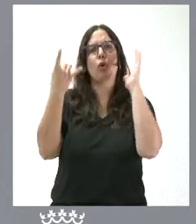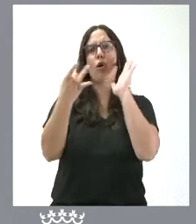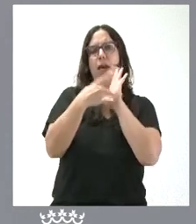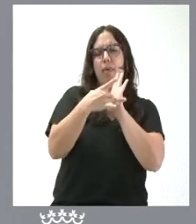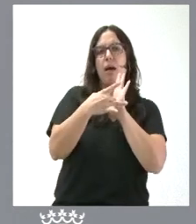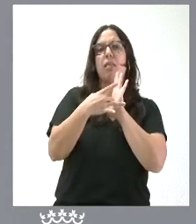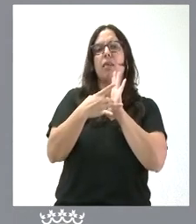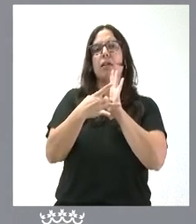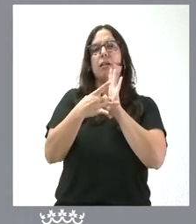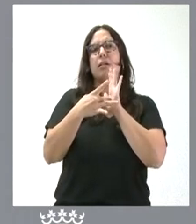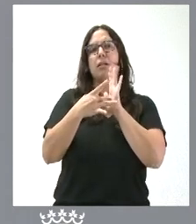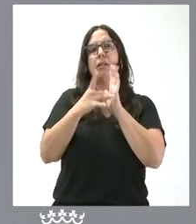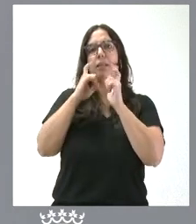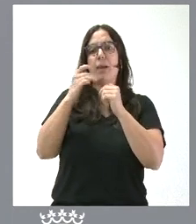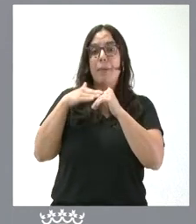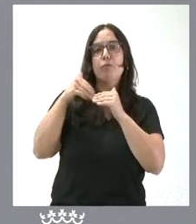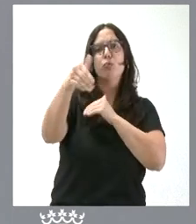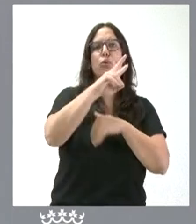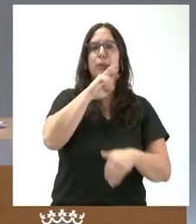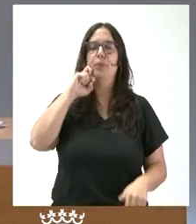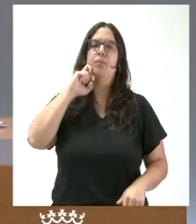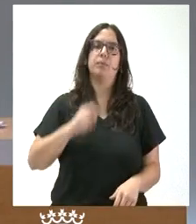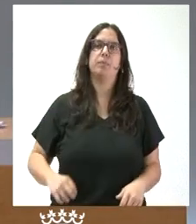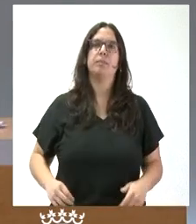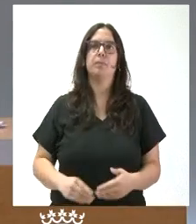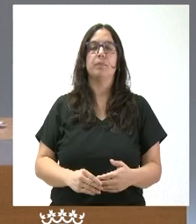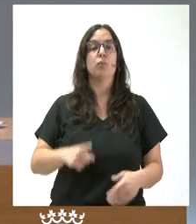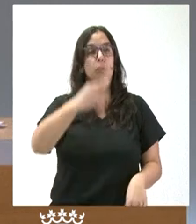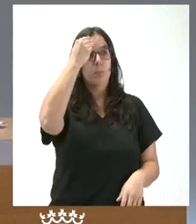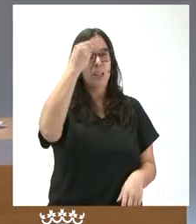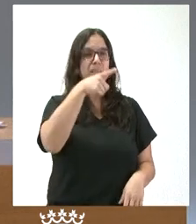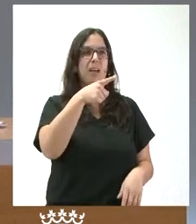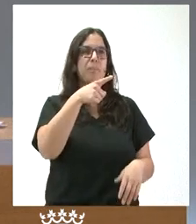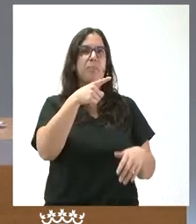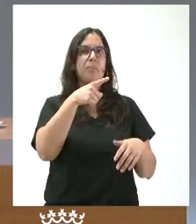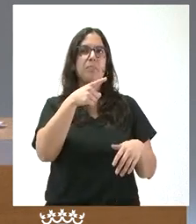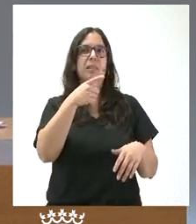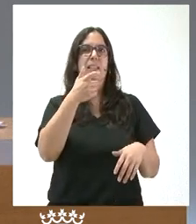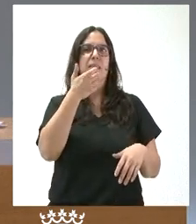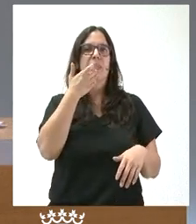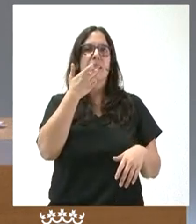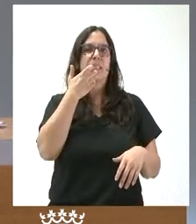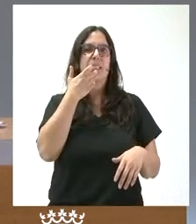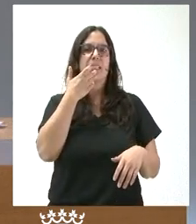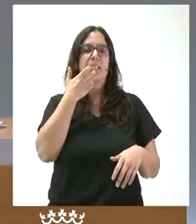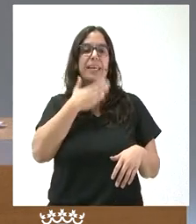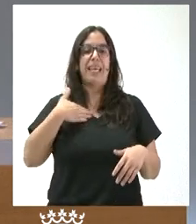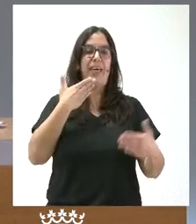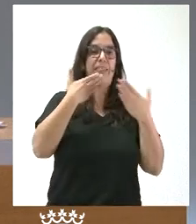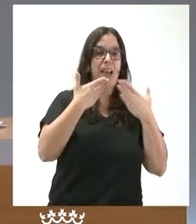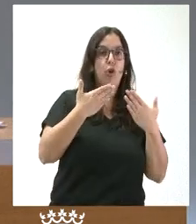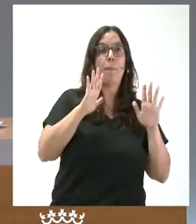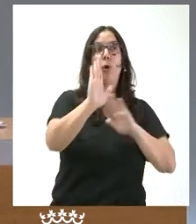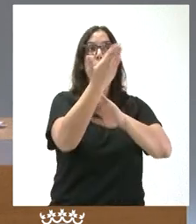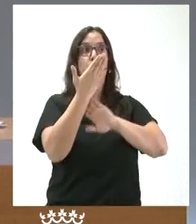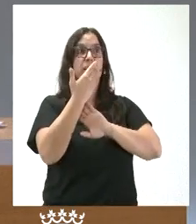y cómo seamos capaces de garantizarlo para el futuro. ¿No cree que no es la mejor manera de buscar un diálogo si se rechaza todo lo que se